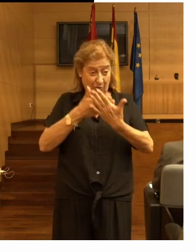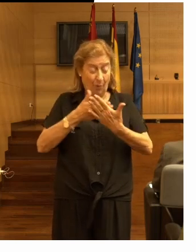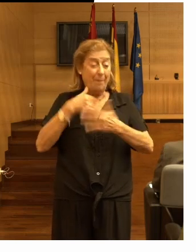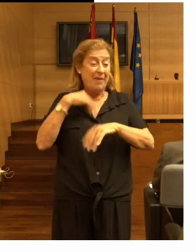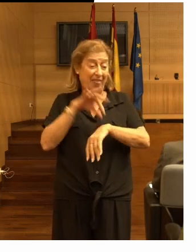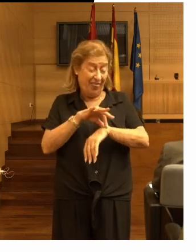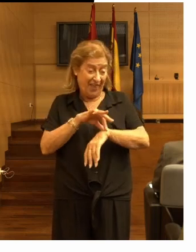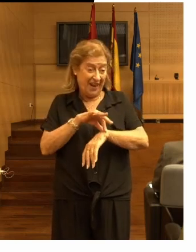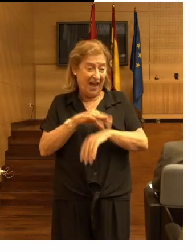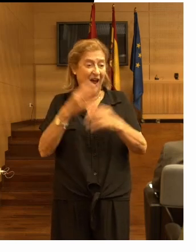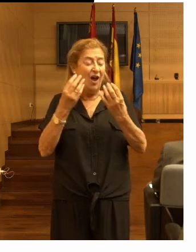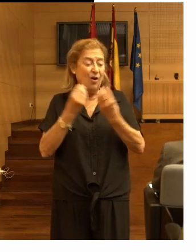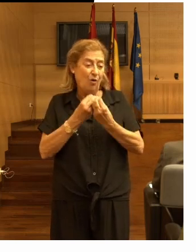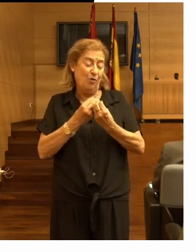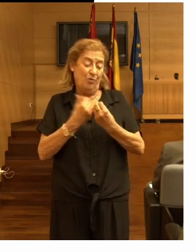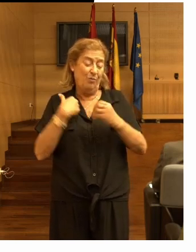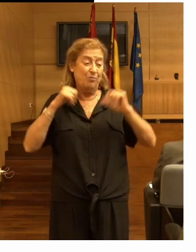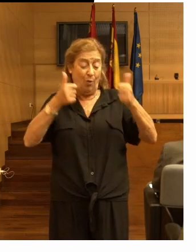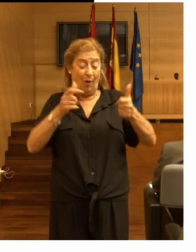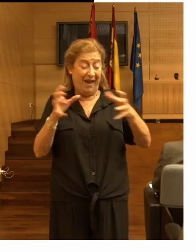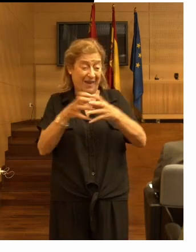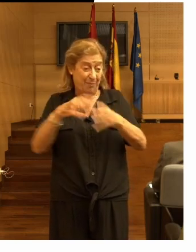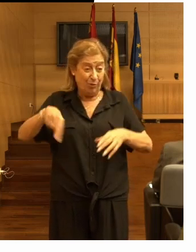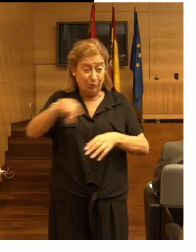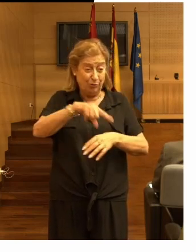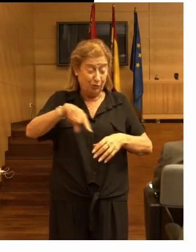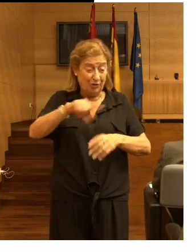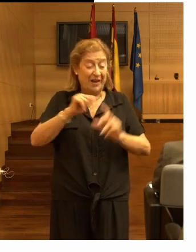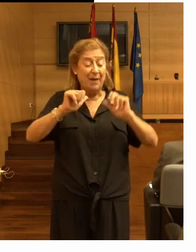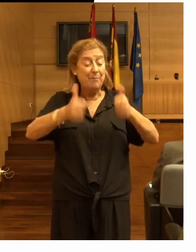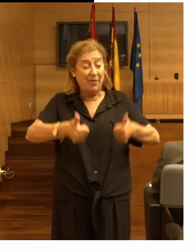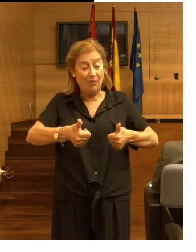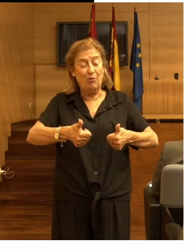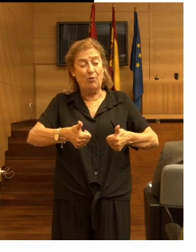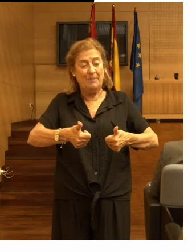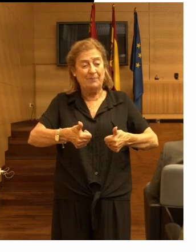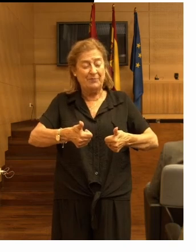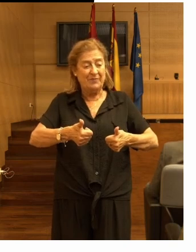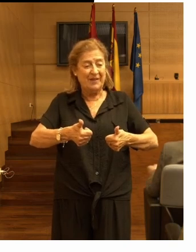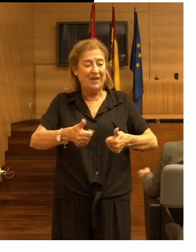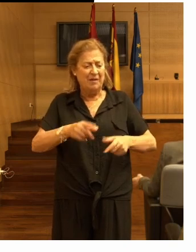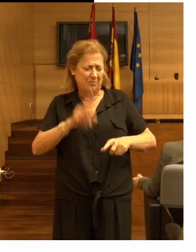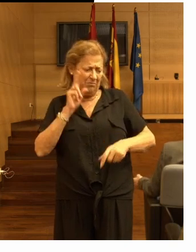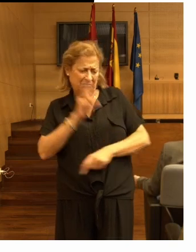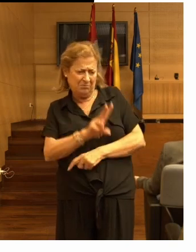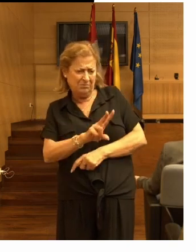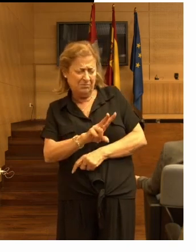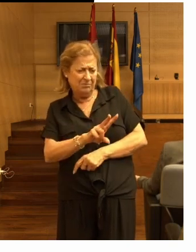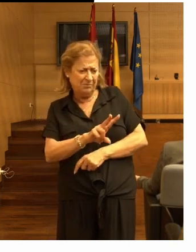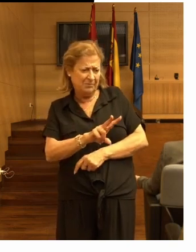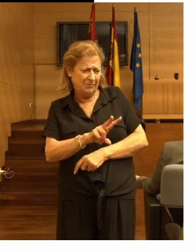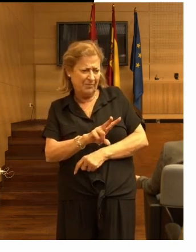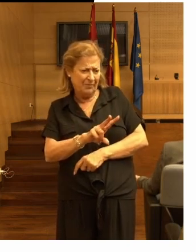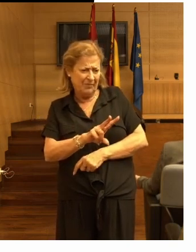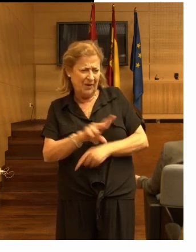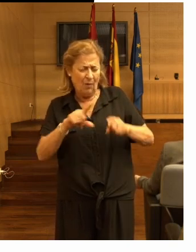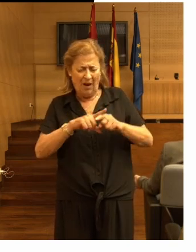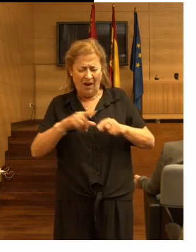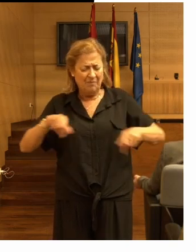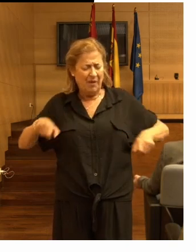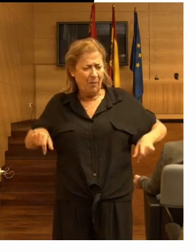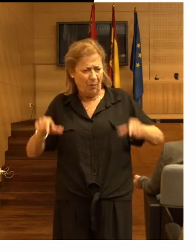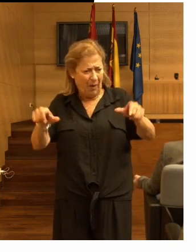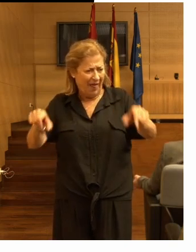medicina con uno de los primeros equipos que empezó a fijarse en los barandales